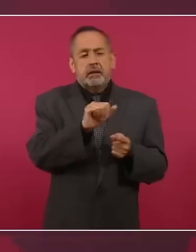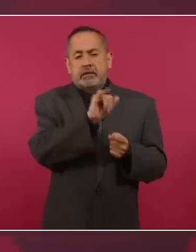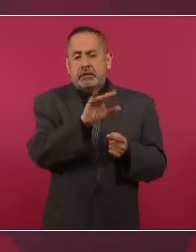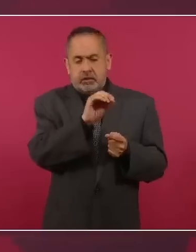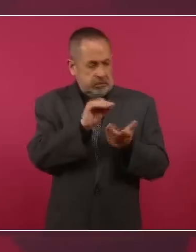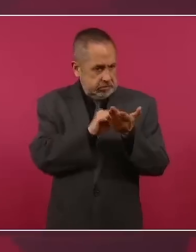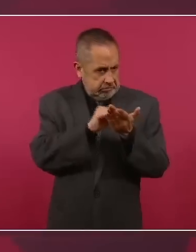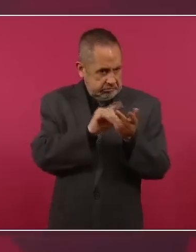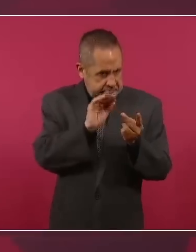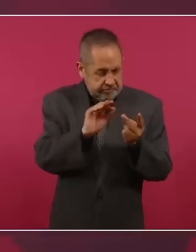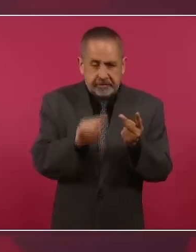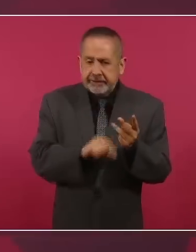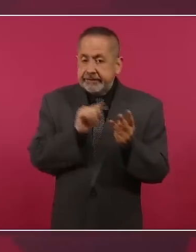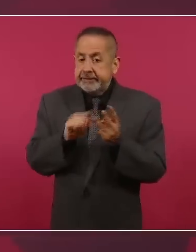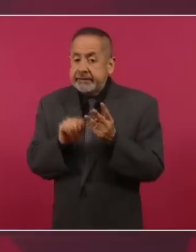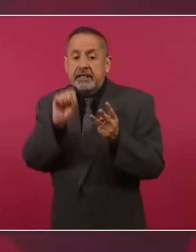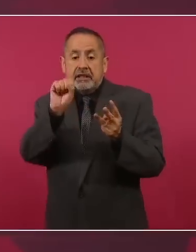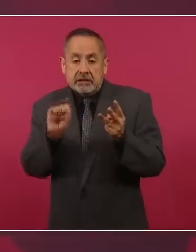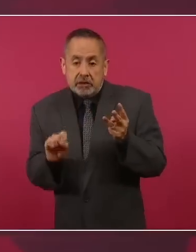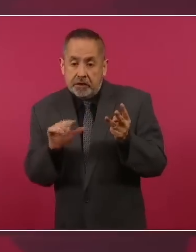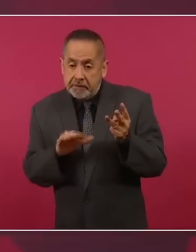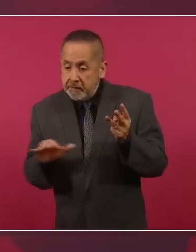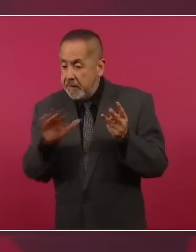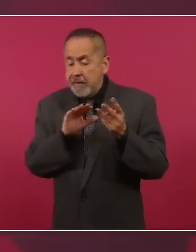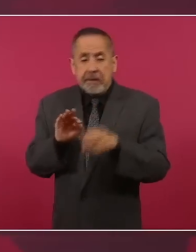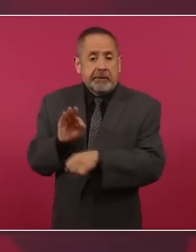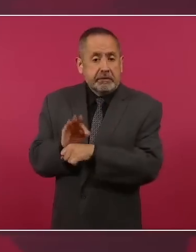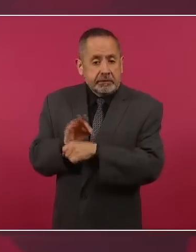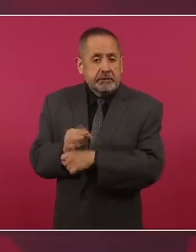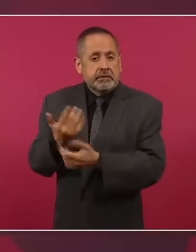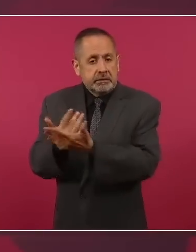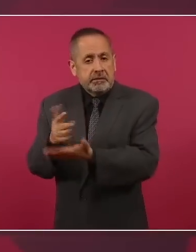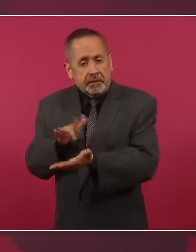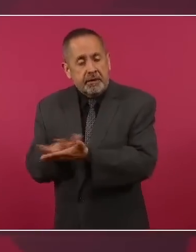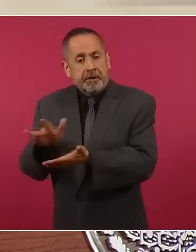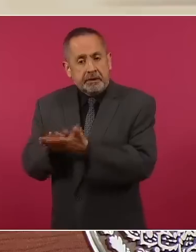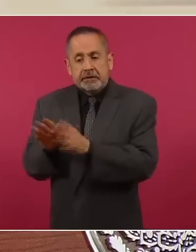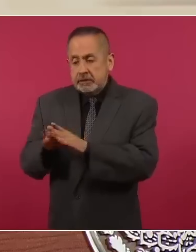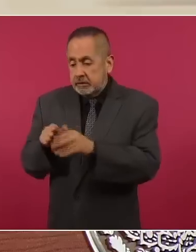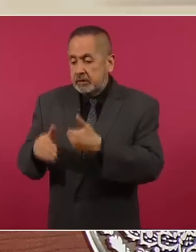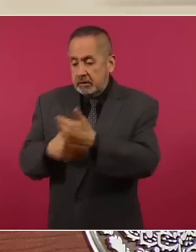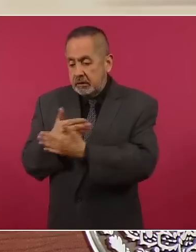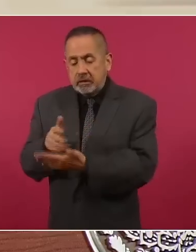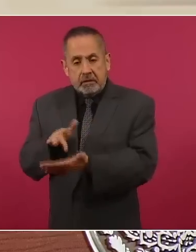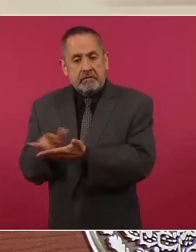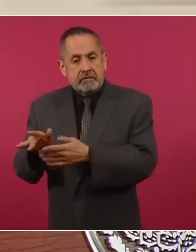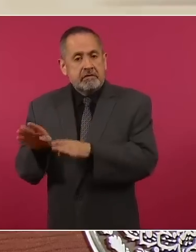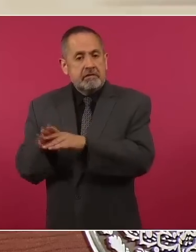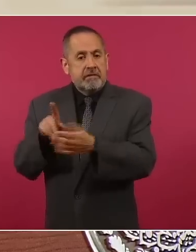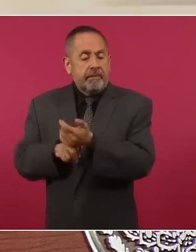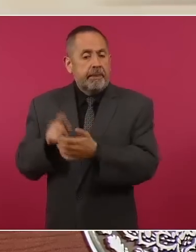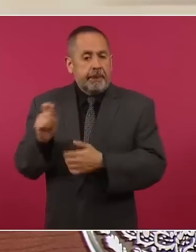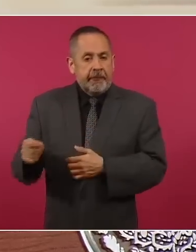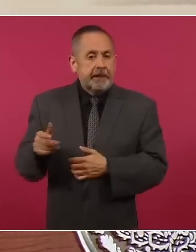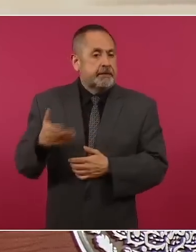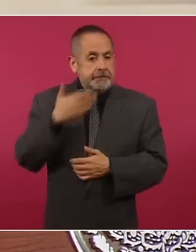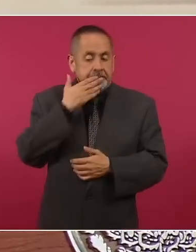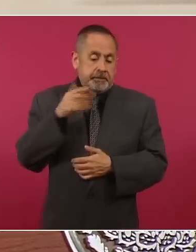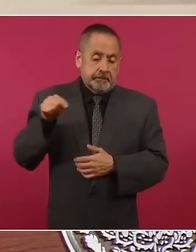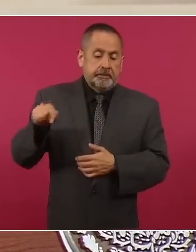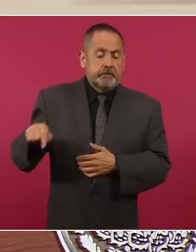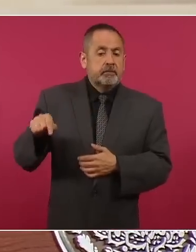se está invirtiendo en el sur sureste que estaba completamente